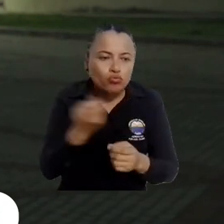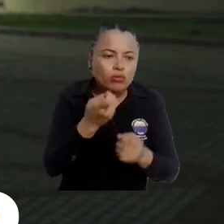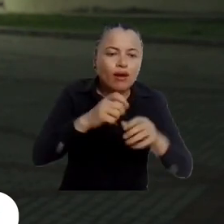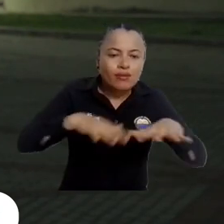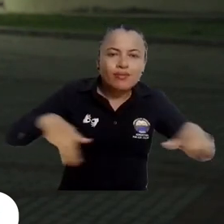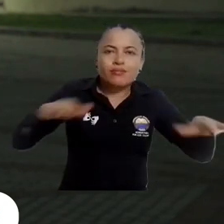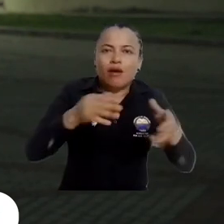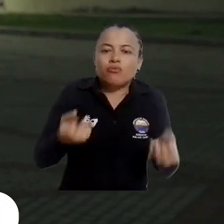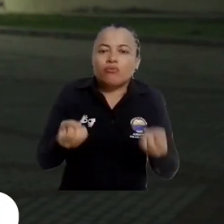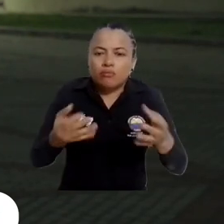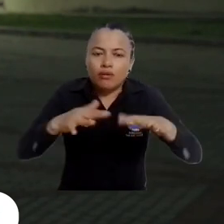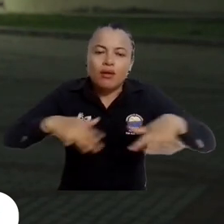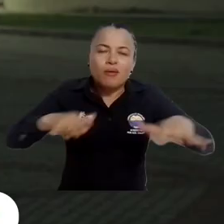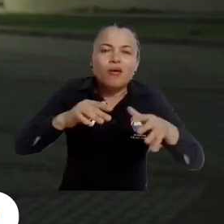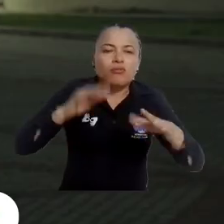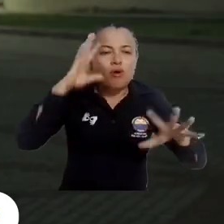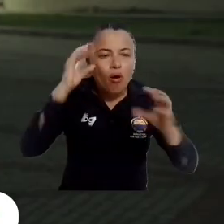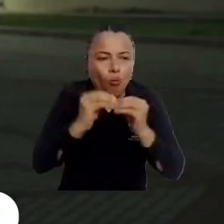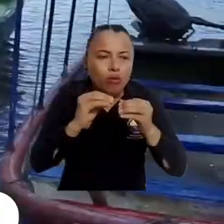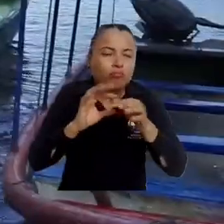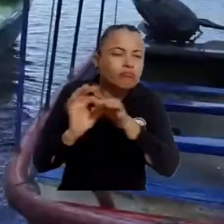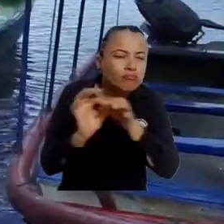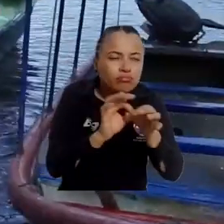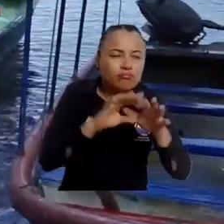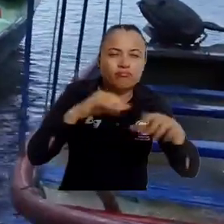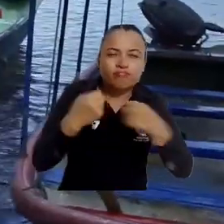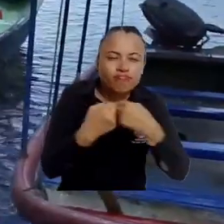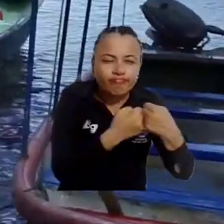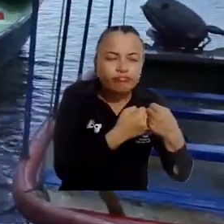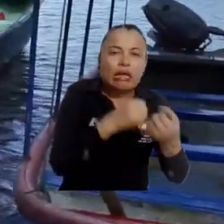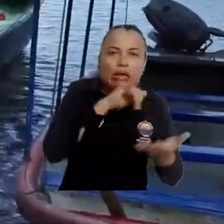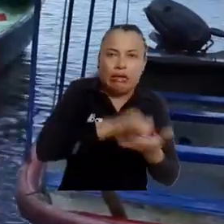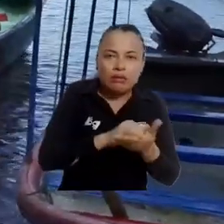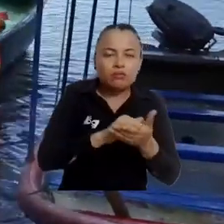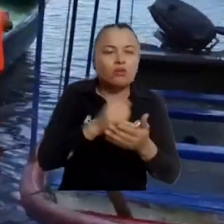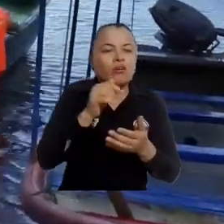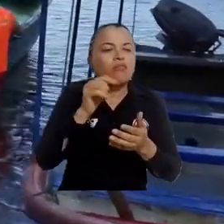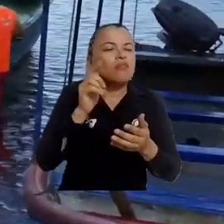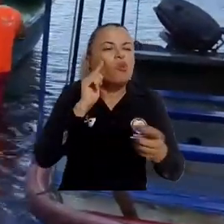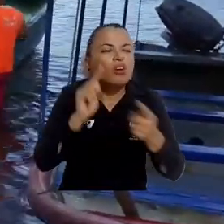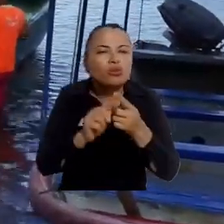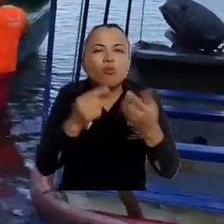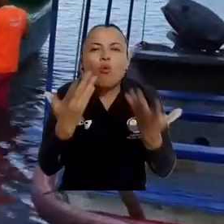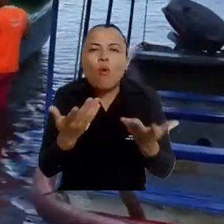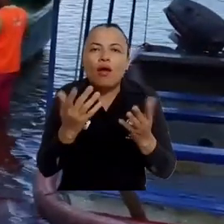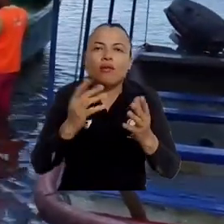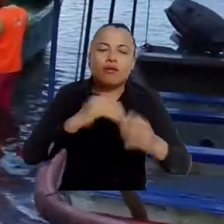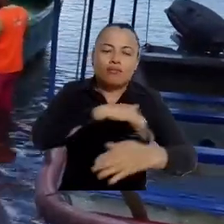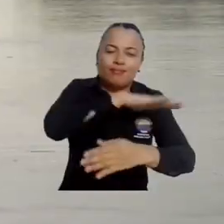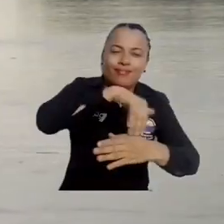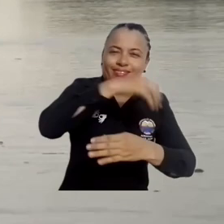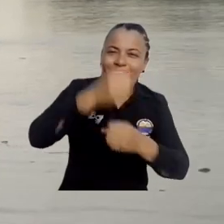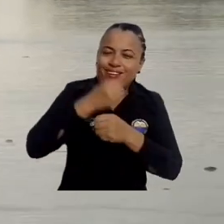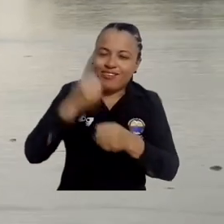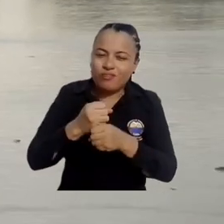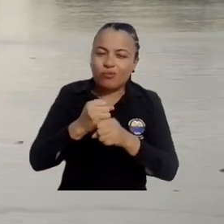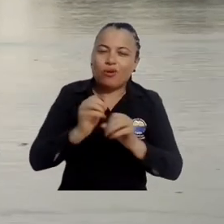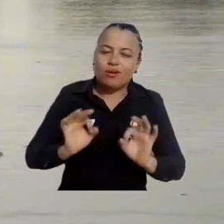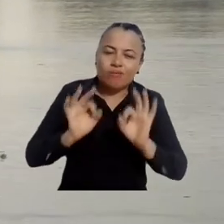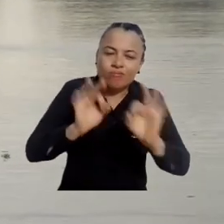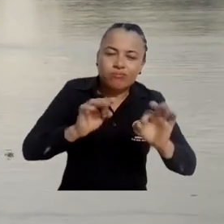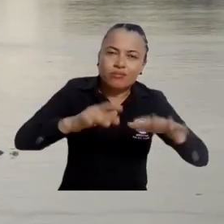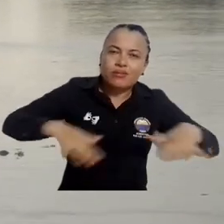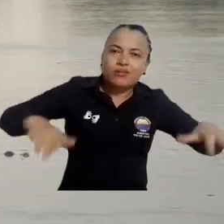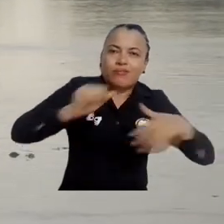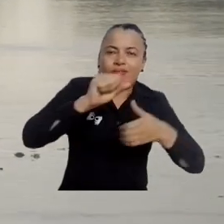espacios, generar esos espacios de articulación, de coordinación, de armonización, de visiones en torno a la manera adecuada de